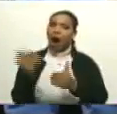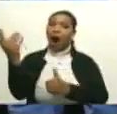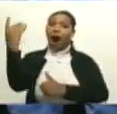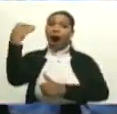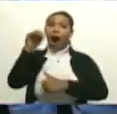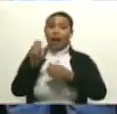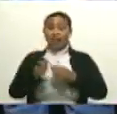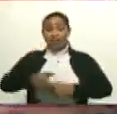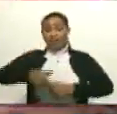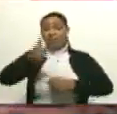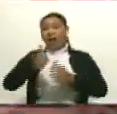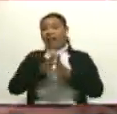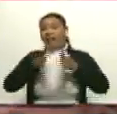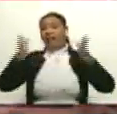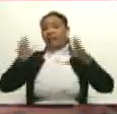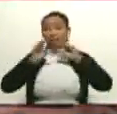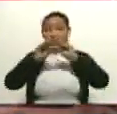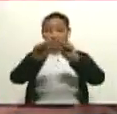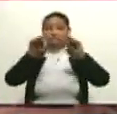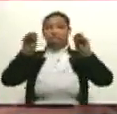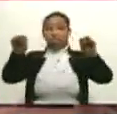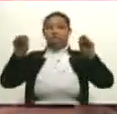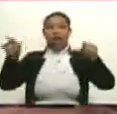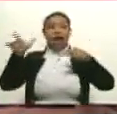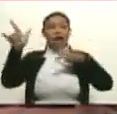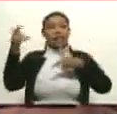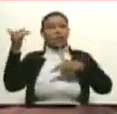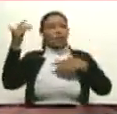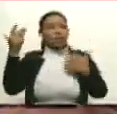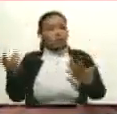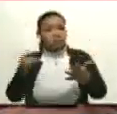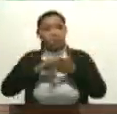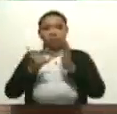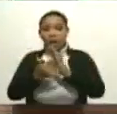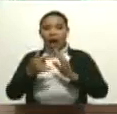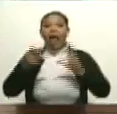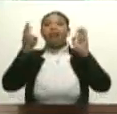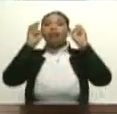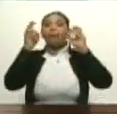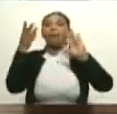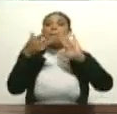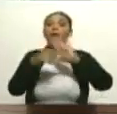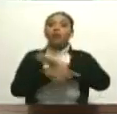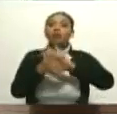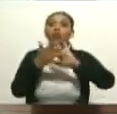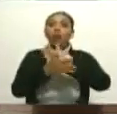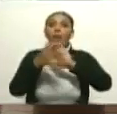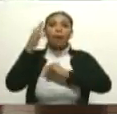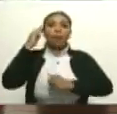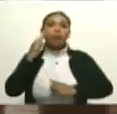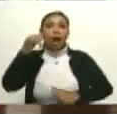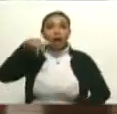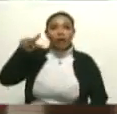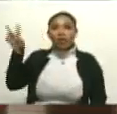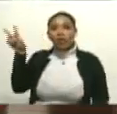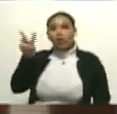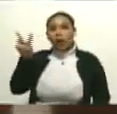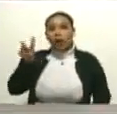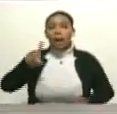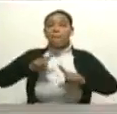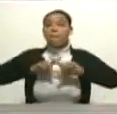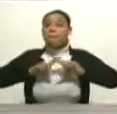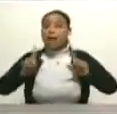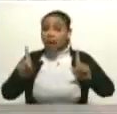convocatoria. Tiene, por supuesto, un eje bolivariano, como nosotros nos definimos en Venezuela, pero está